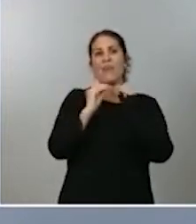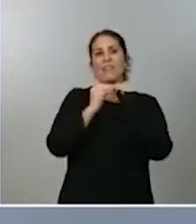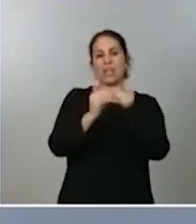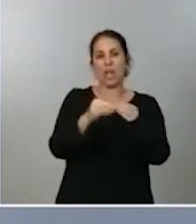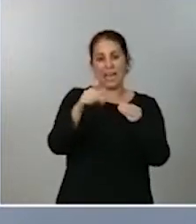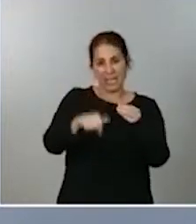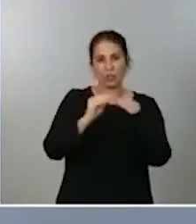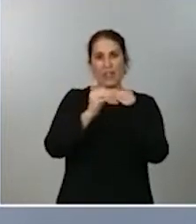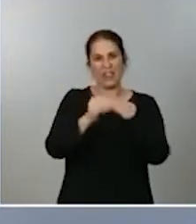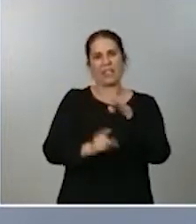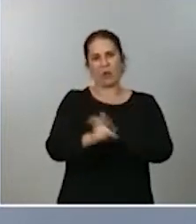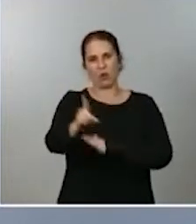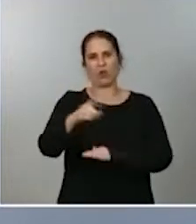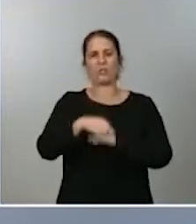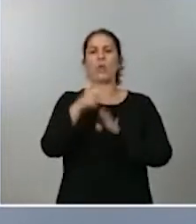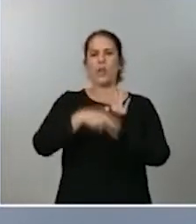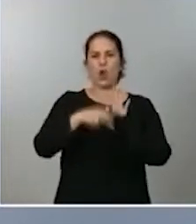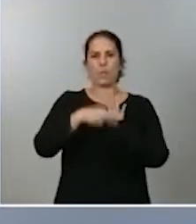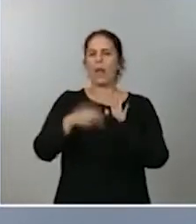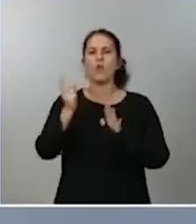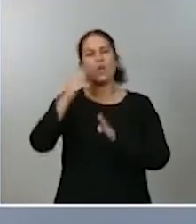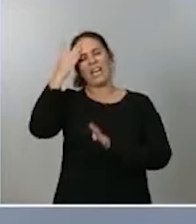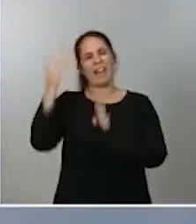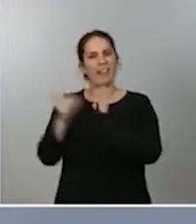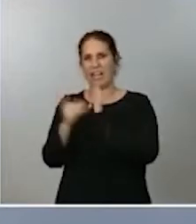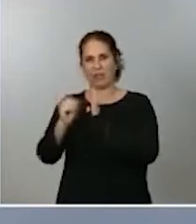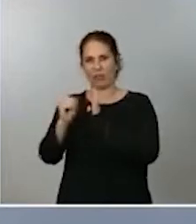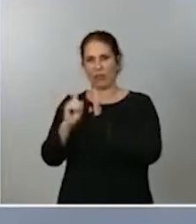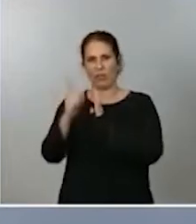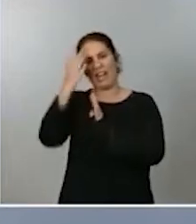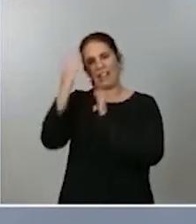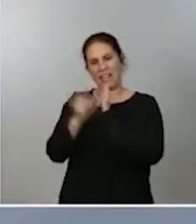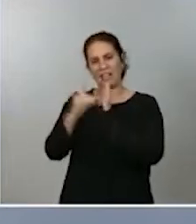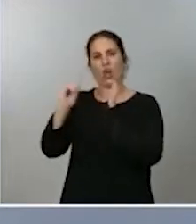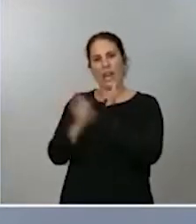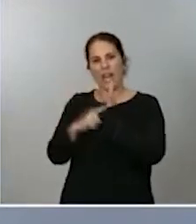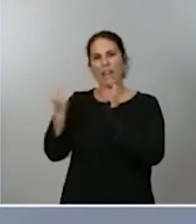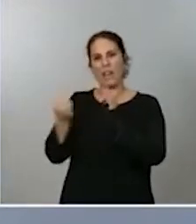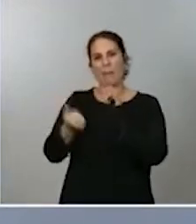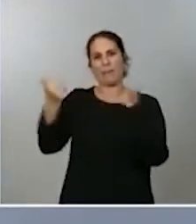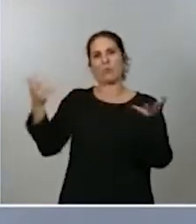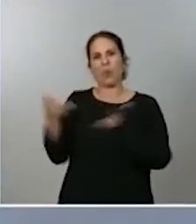una norma, es un Real Decreto, no confundir con el Real Decreto Ley que tiene que tener un carácter de urgencia.